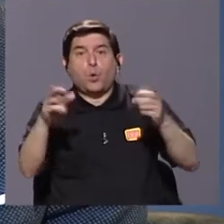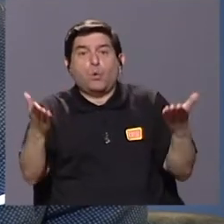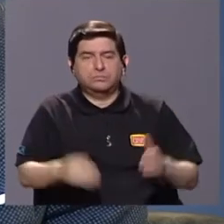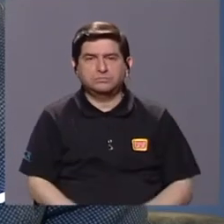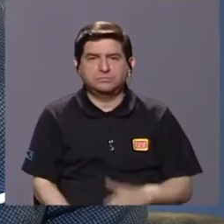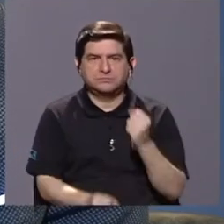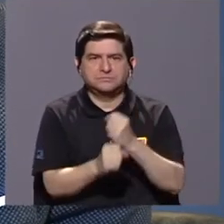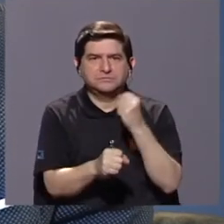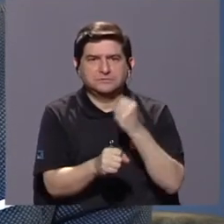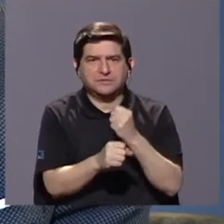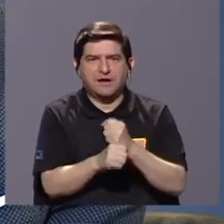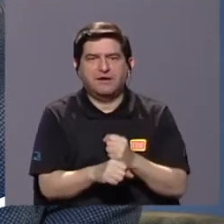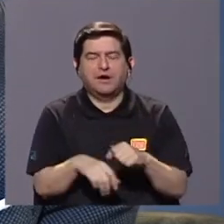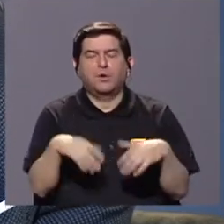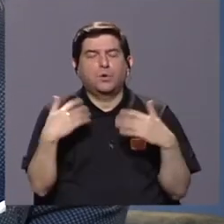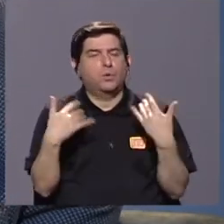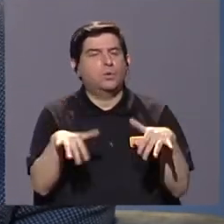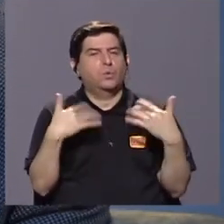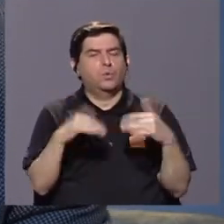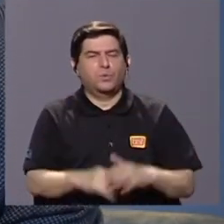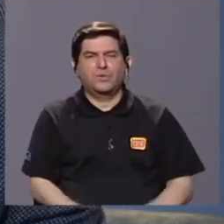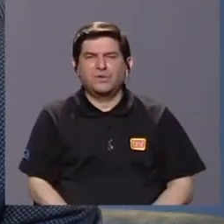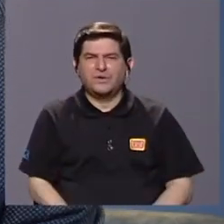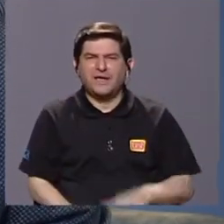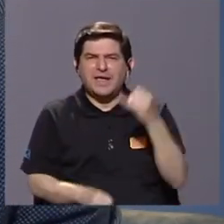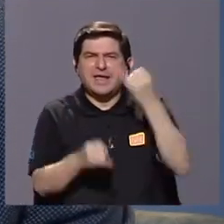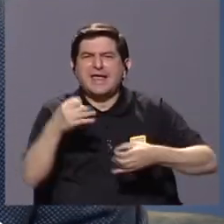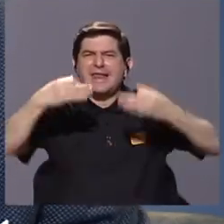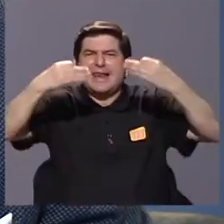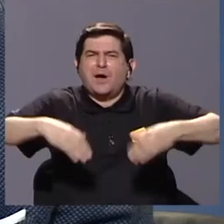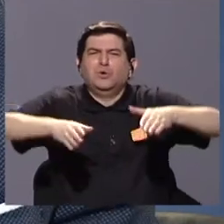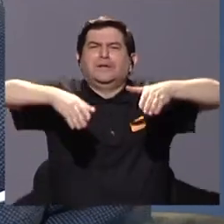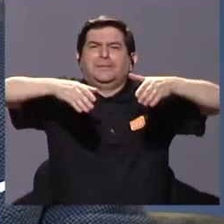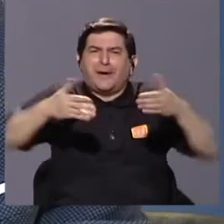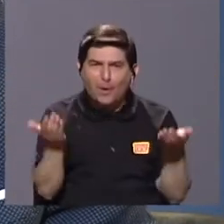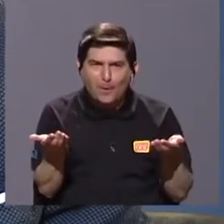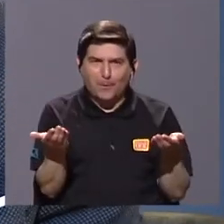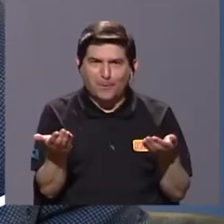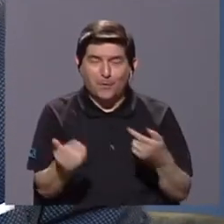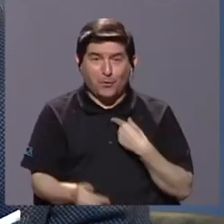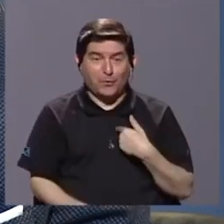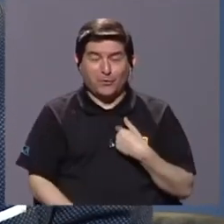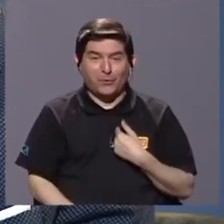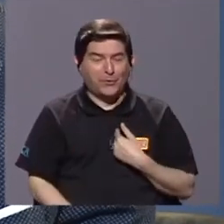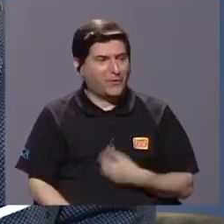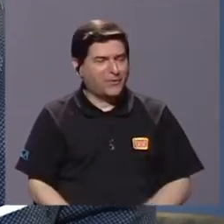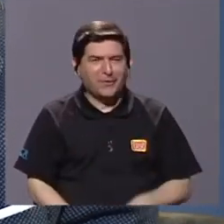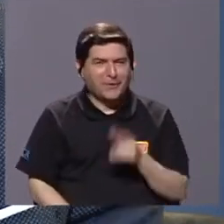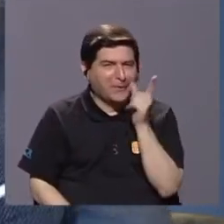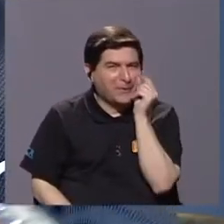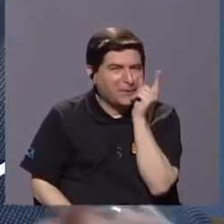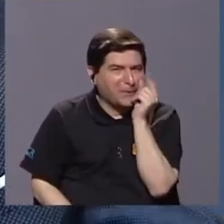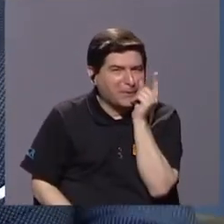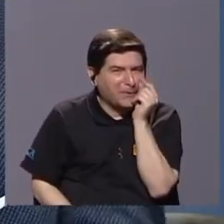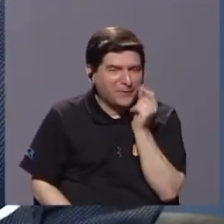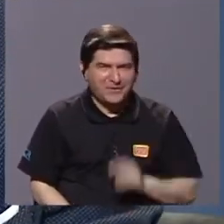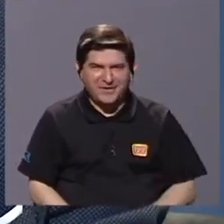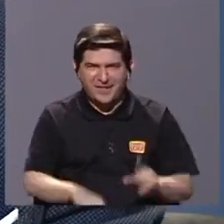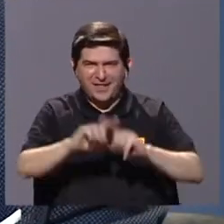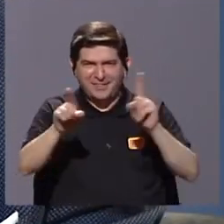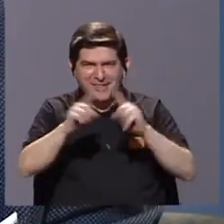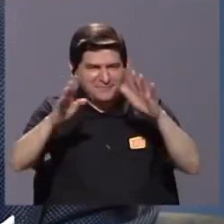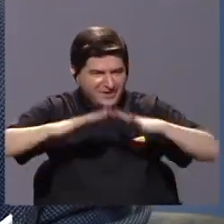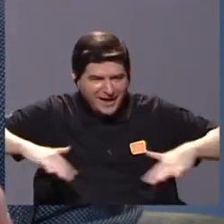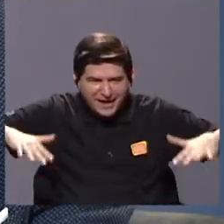trabajo muy bien. ¿Cómo tomaban la última decisión? Coméntenme, porque tengo curiosidad. Tenían diferentes